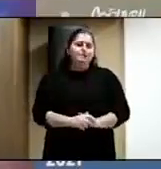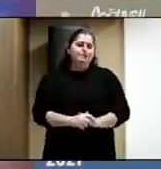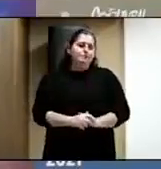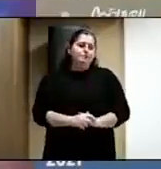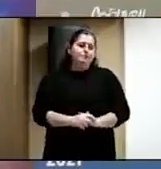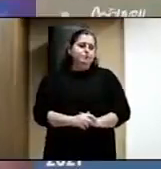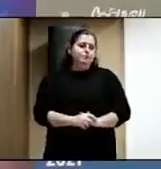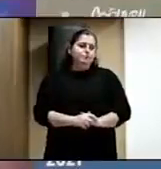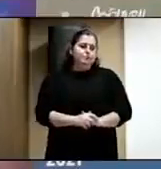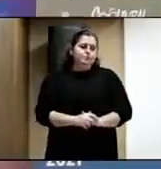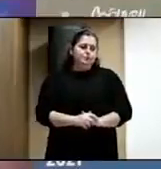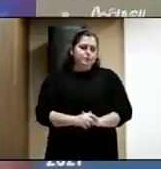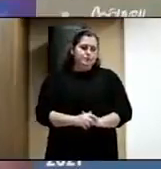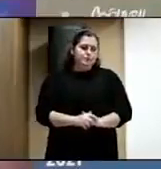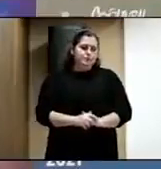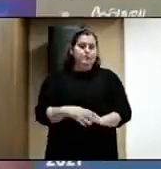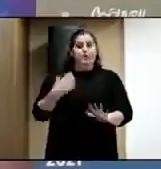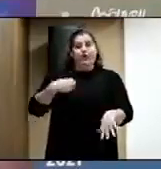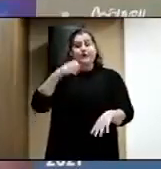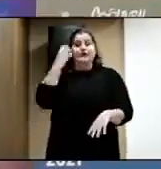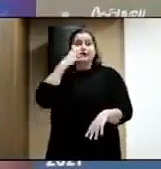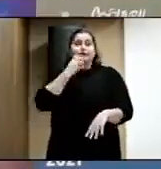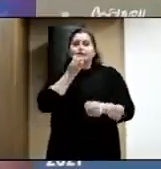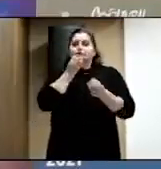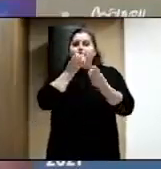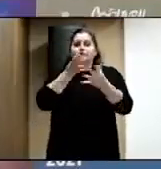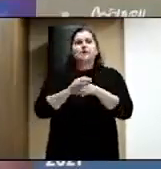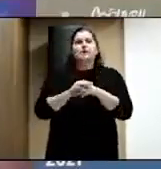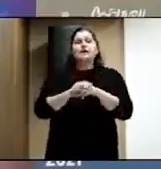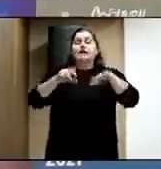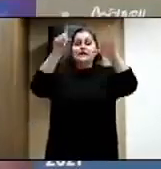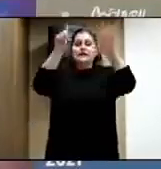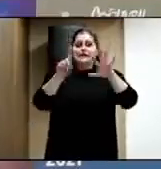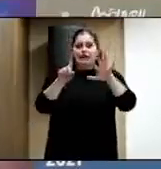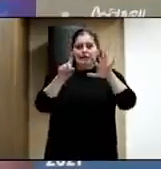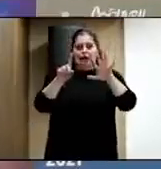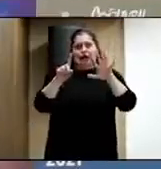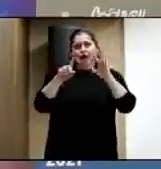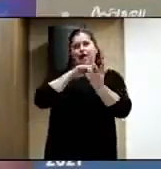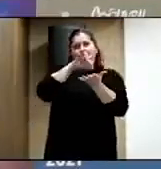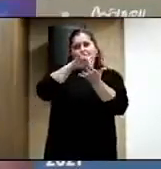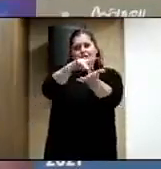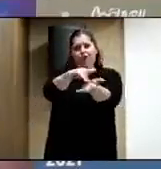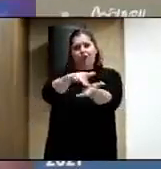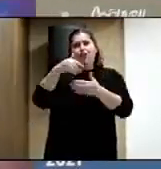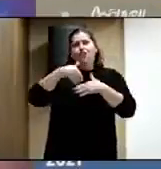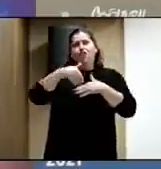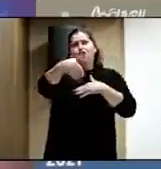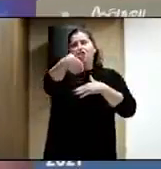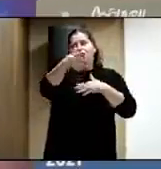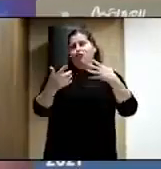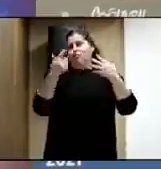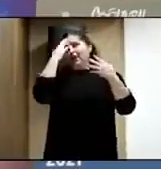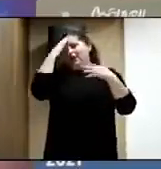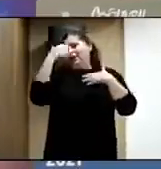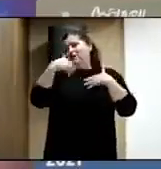Muy bien. En la sexta jornada, en la sexta edición de la jornada, estaremos tratando,